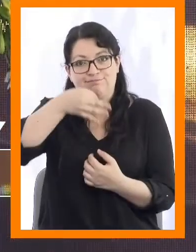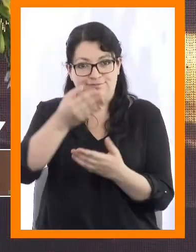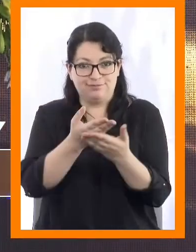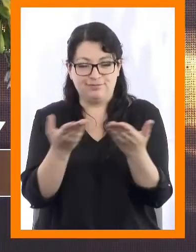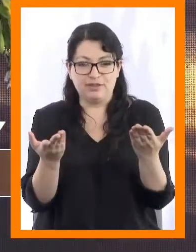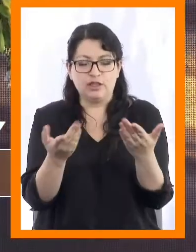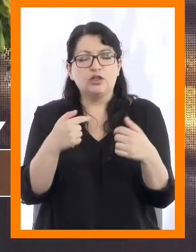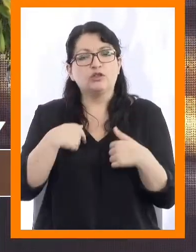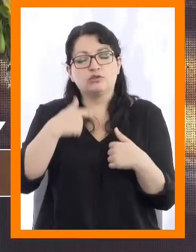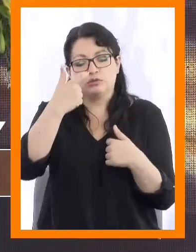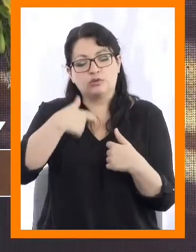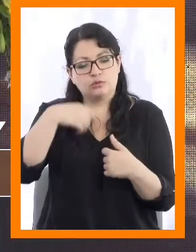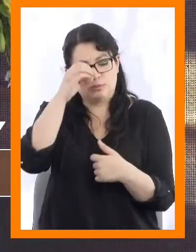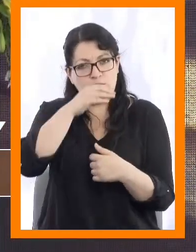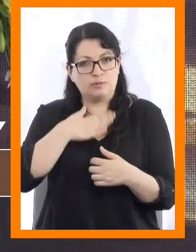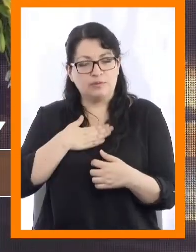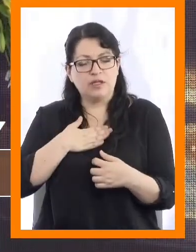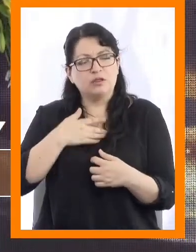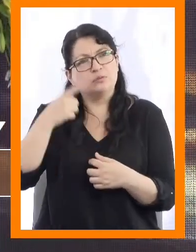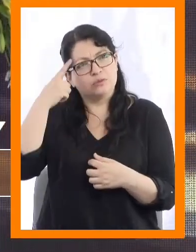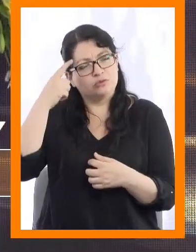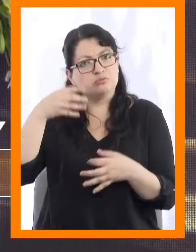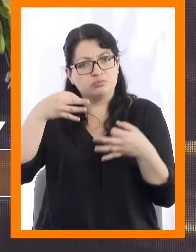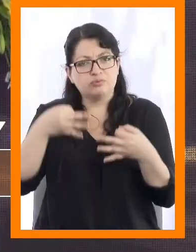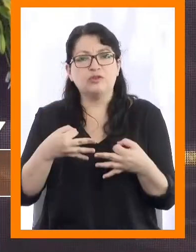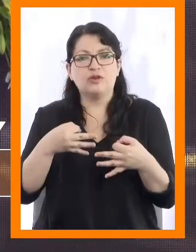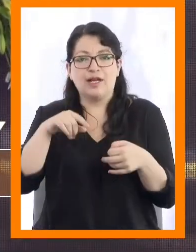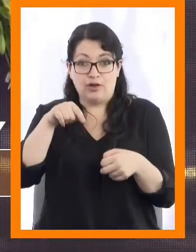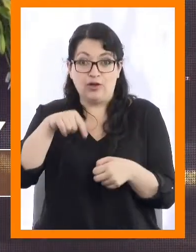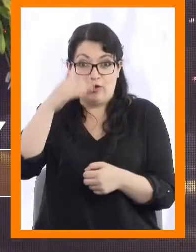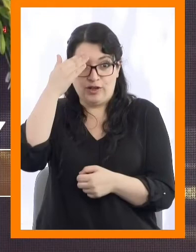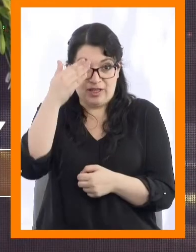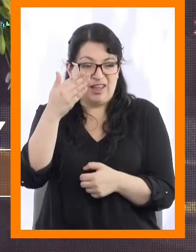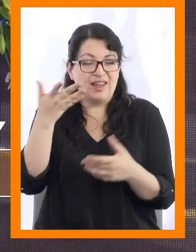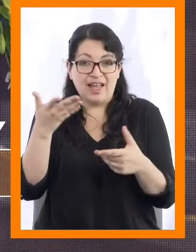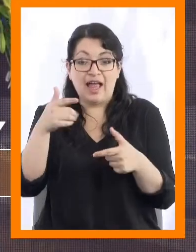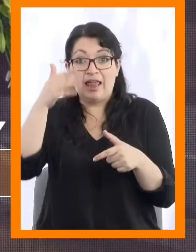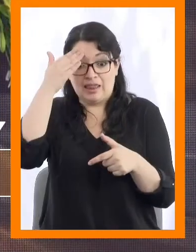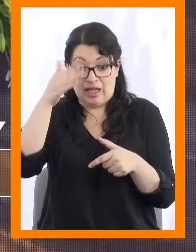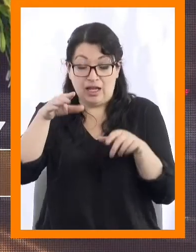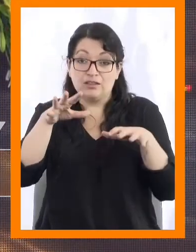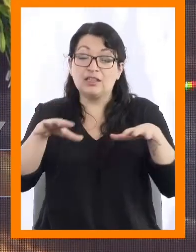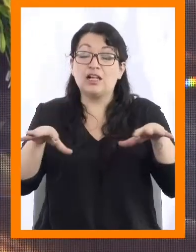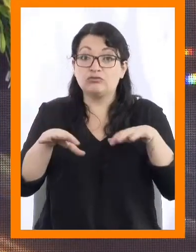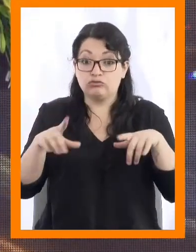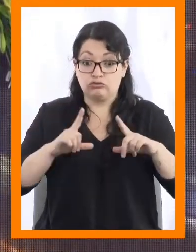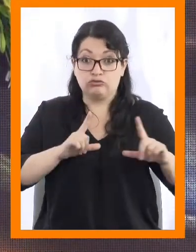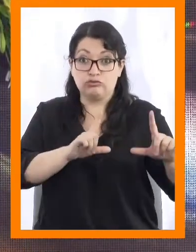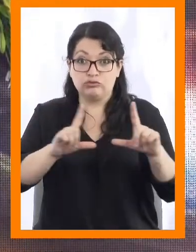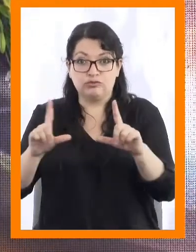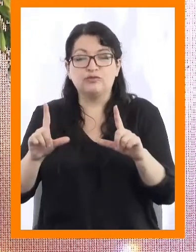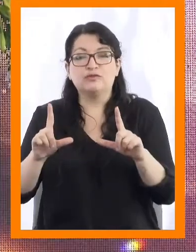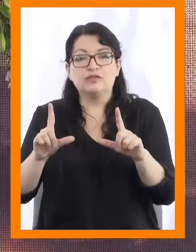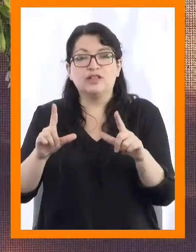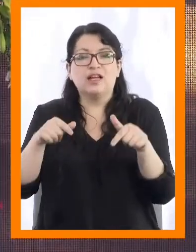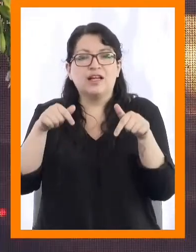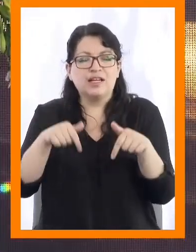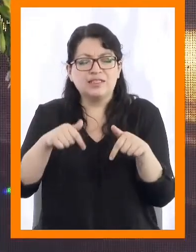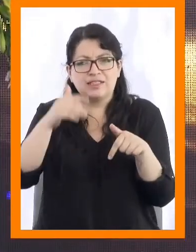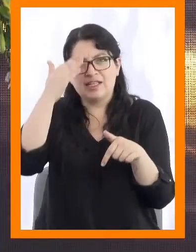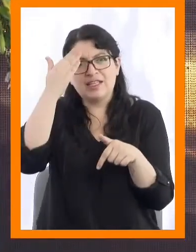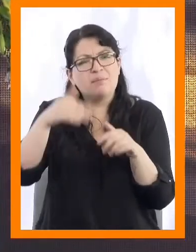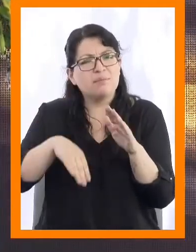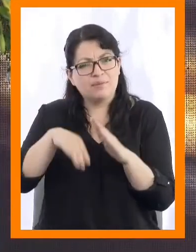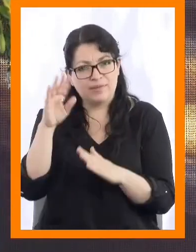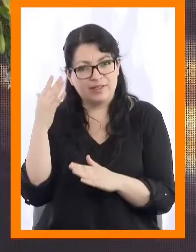Yo en lo personal soy un convencido que este día, el día de la ceremonia de graduación y titulación, es el día más